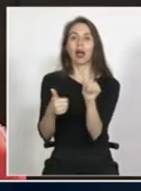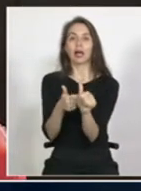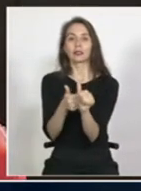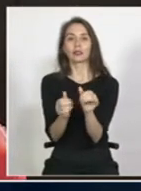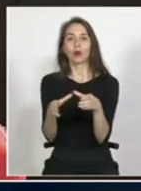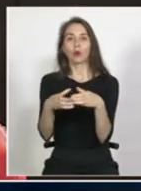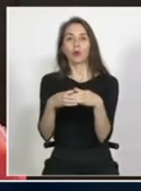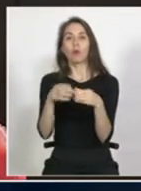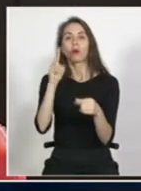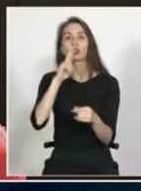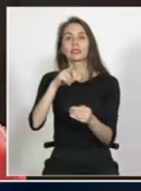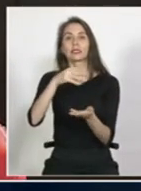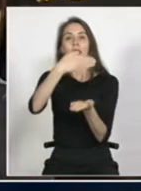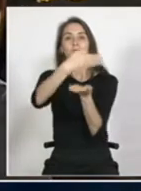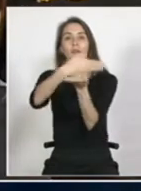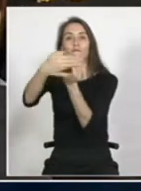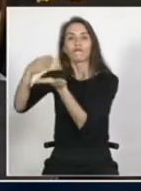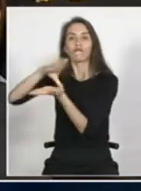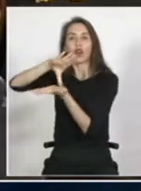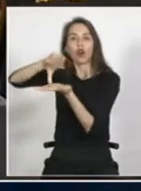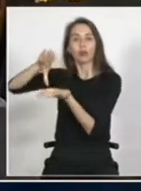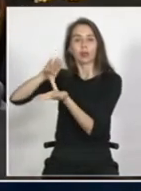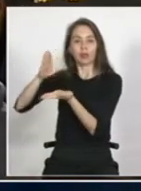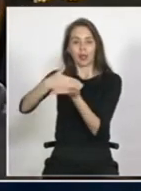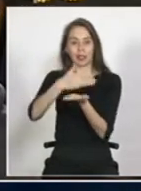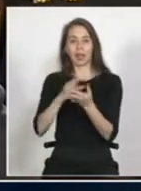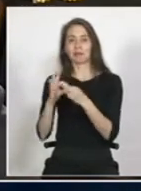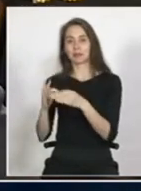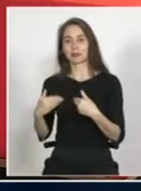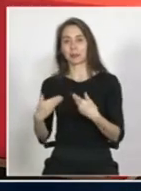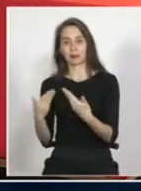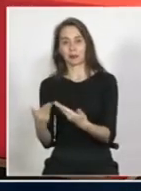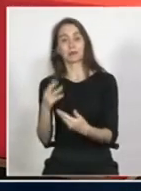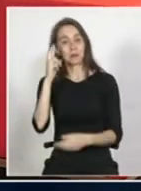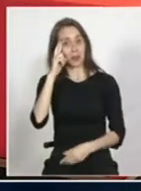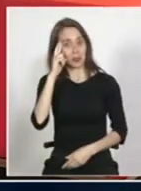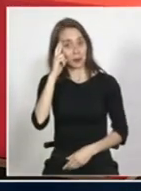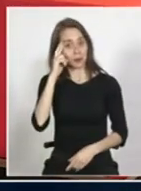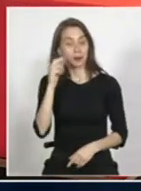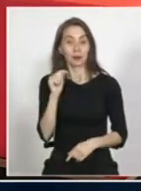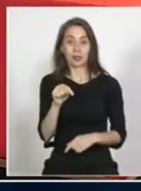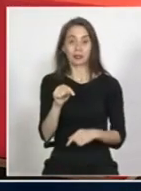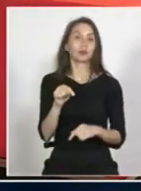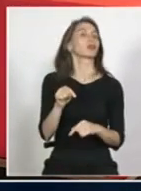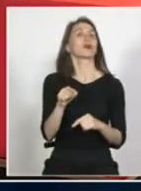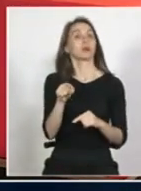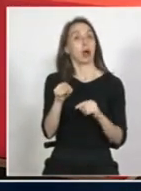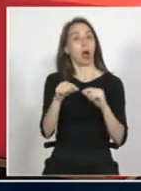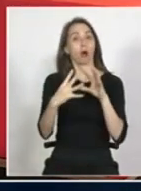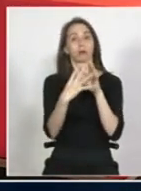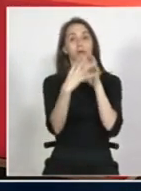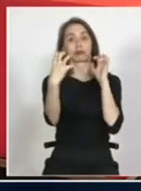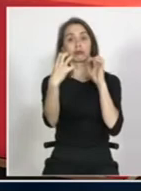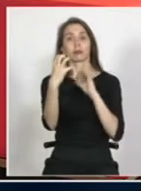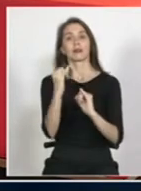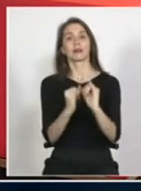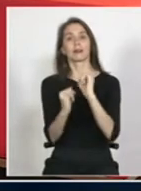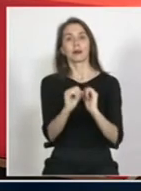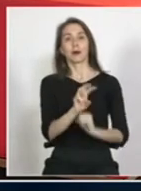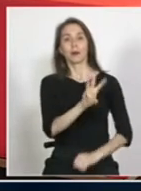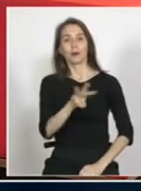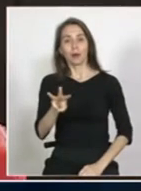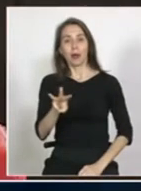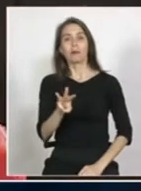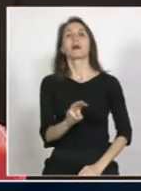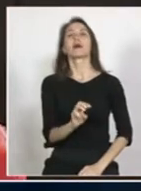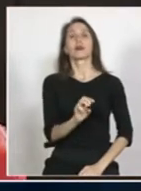Sin Fronteras. Muchas gracias por invitación. Recordarles que esta actividad está siendo transmitida en vivo por el sitio web de la biblioteca